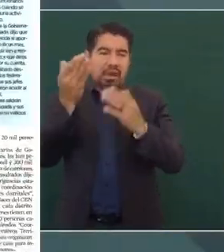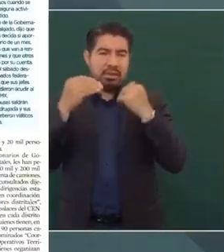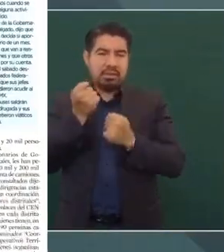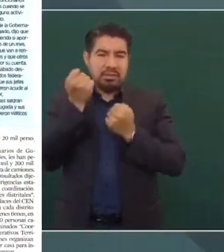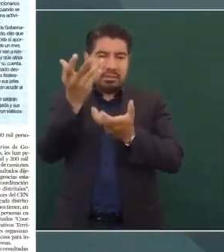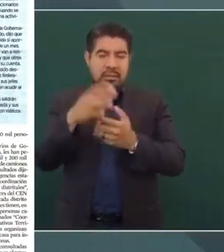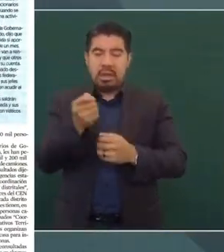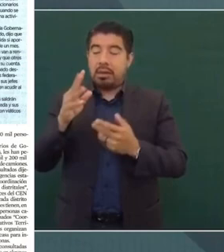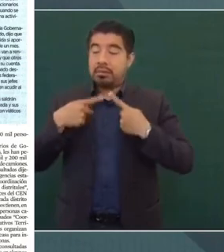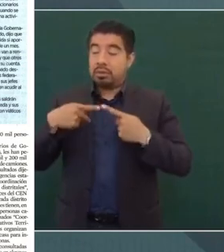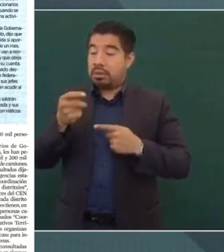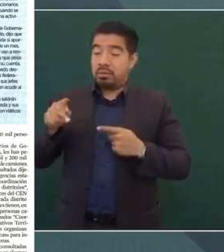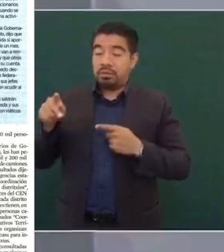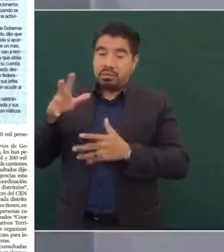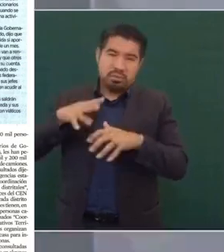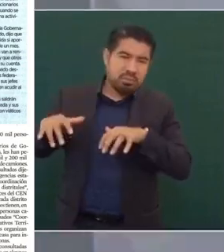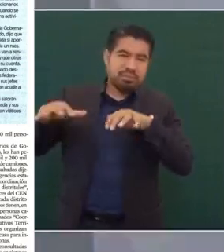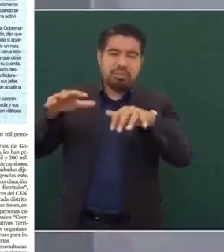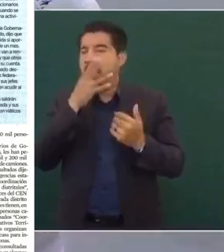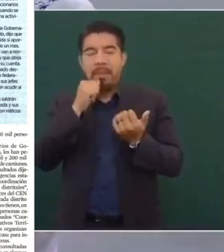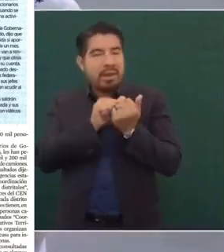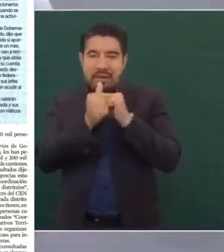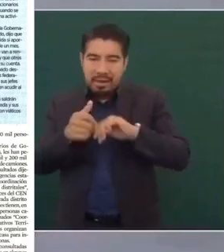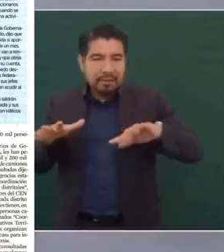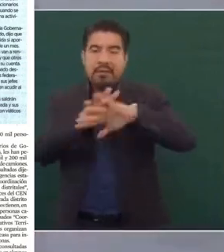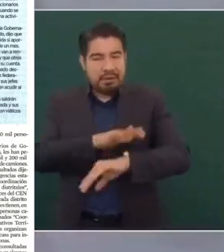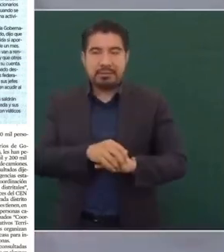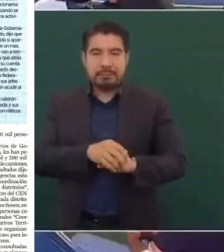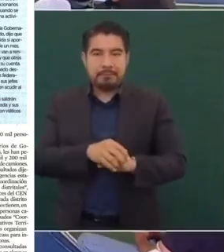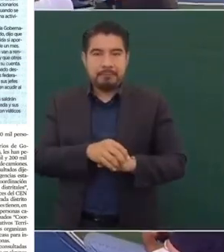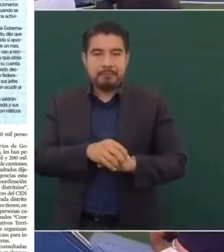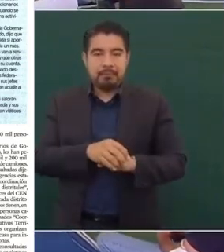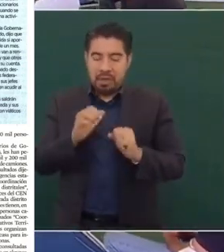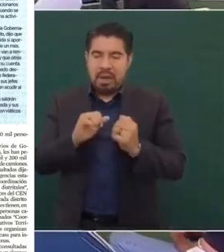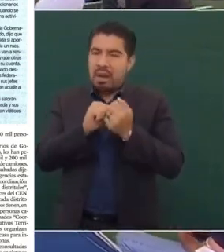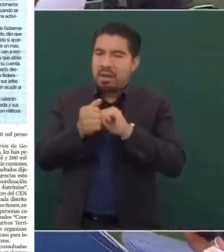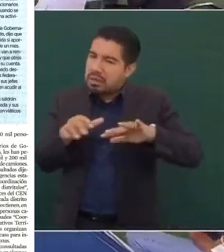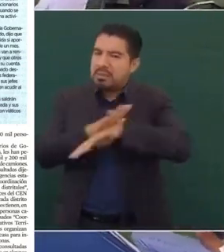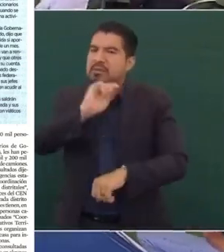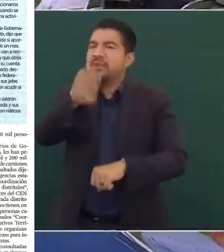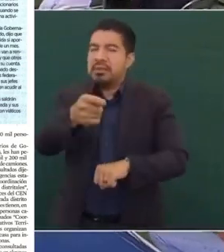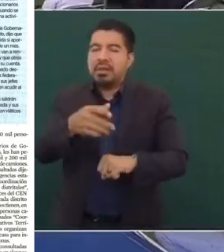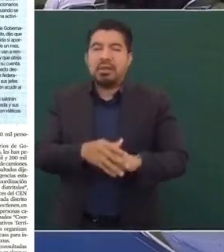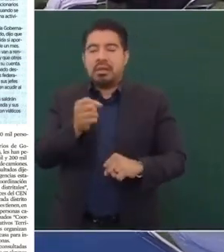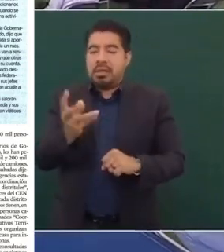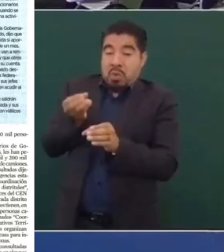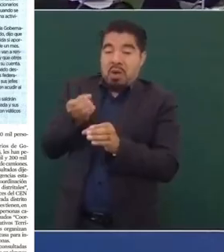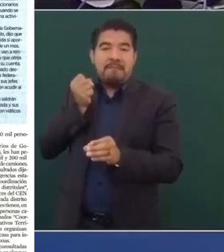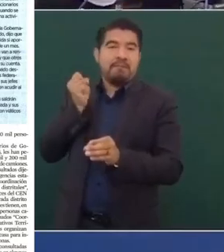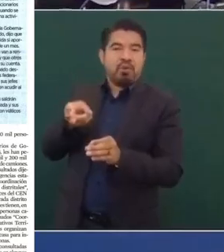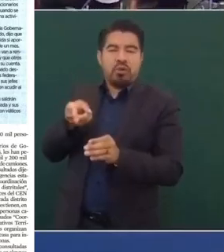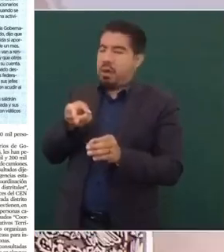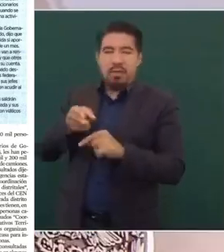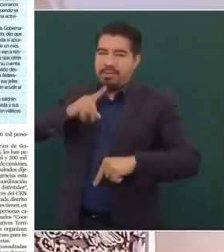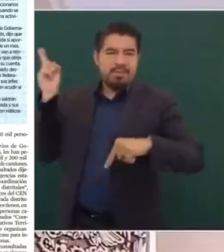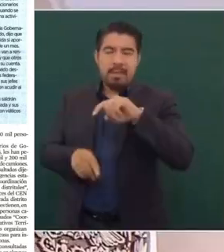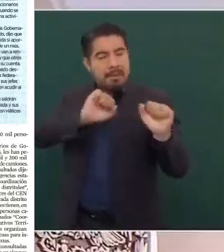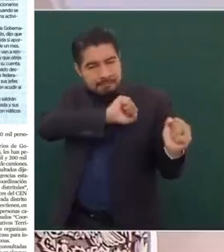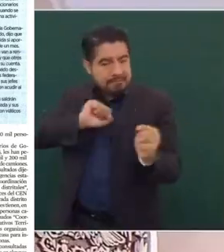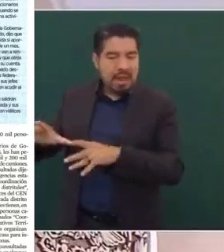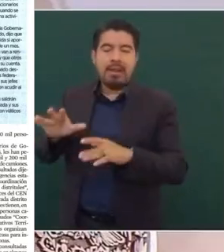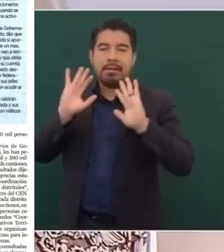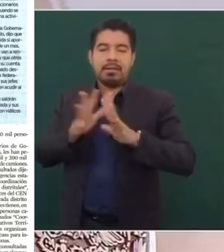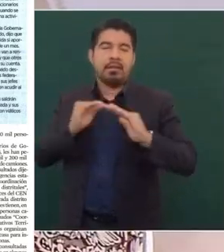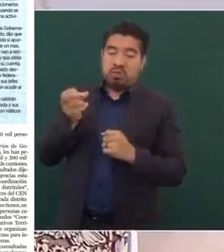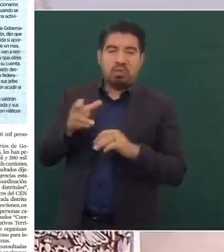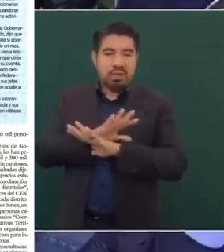el apoyo del pueblo. Porque una transformación significa hacer a un lado los privilegios de las minorías, acabar con